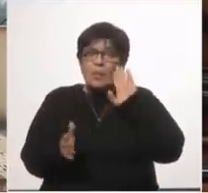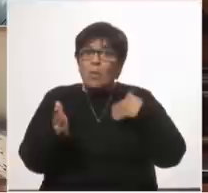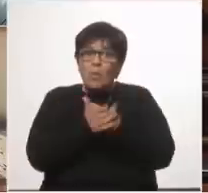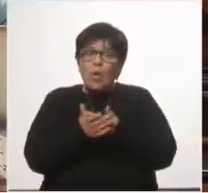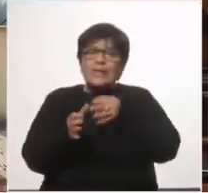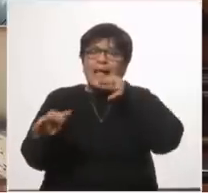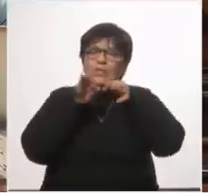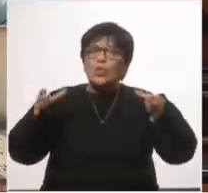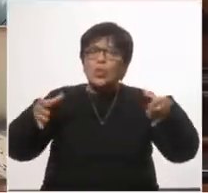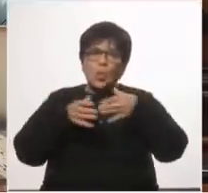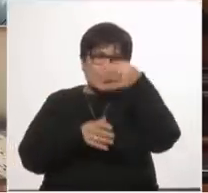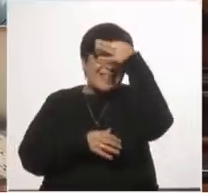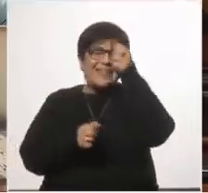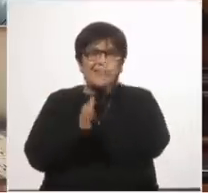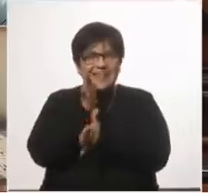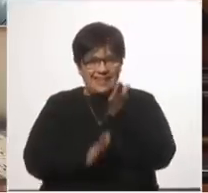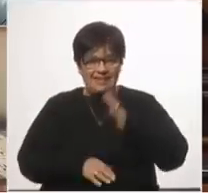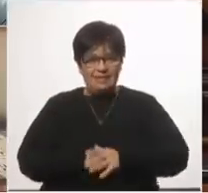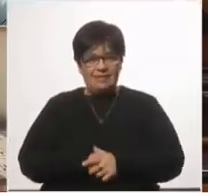asesor científico honorario?